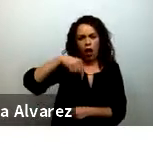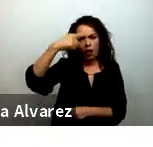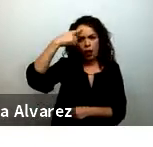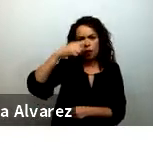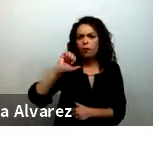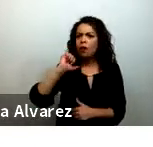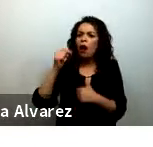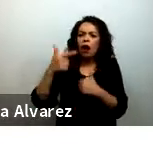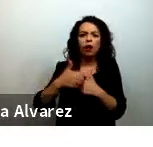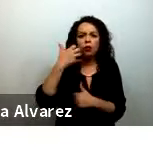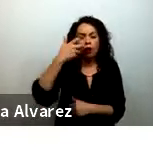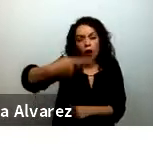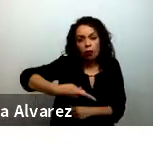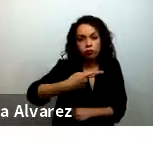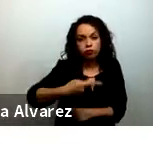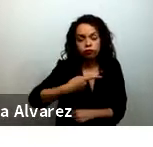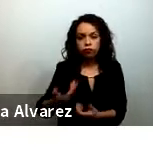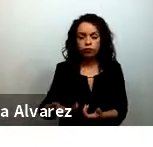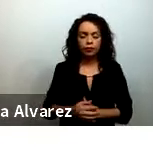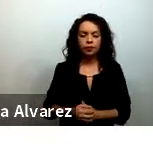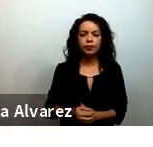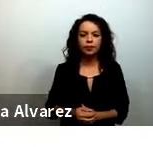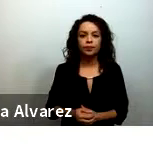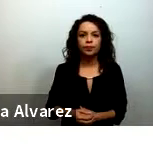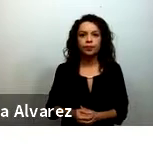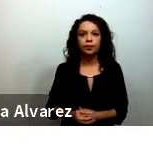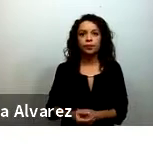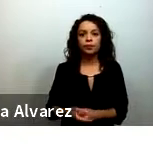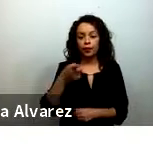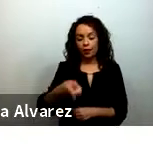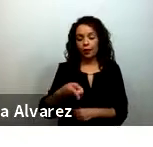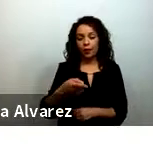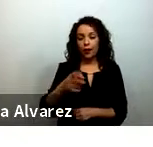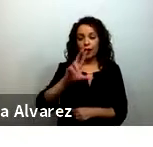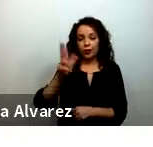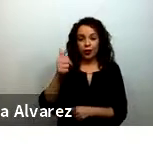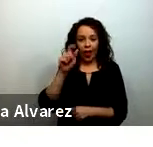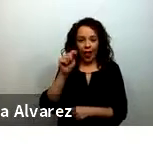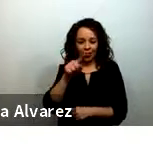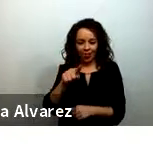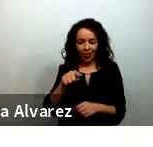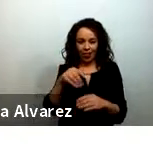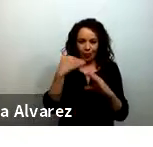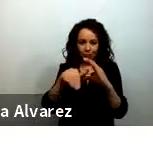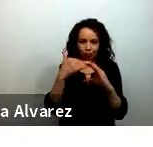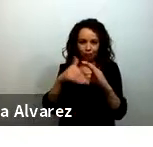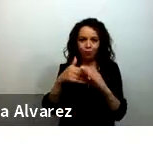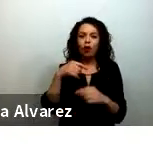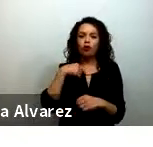los links a estos documentos en el chat. Así que muchas gracias. Saludos.